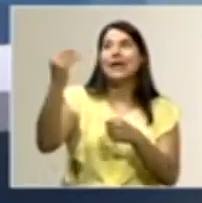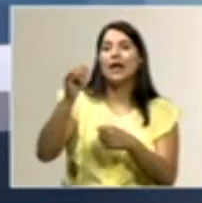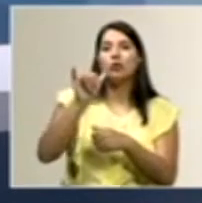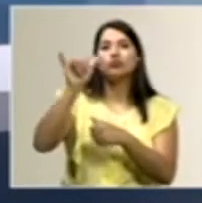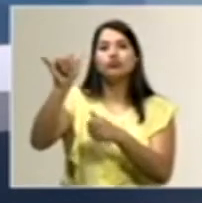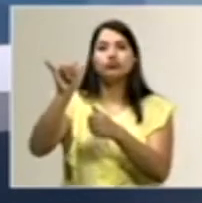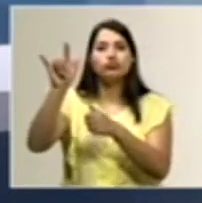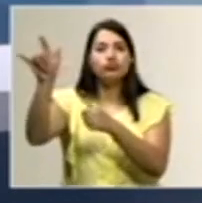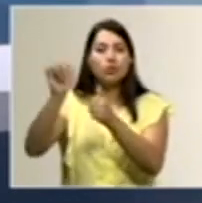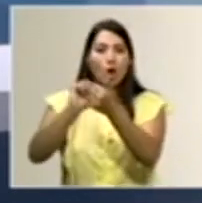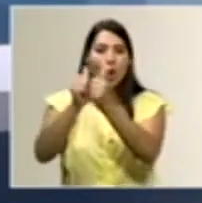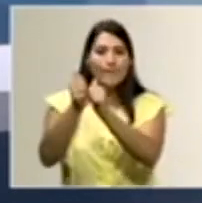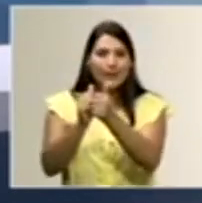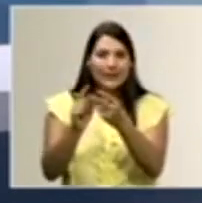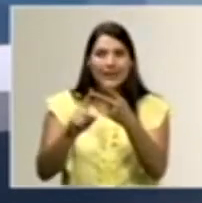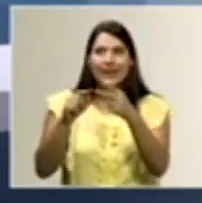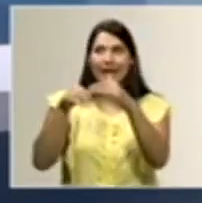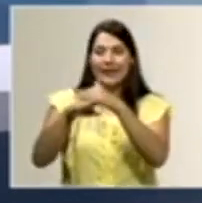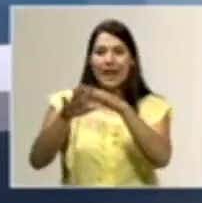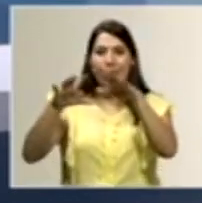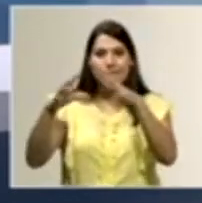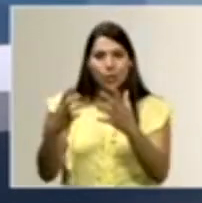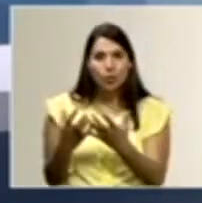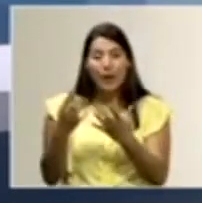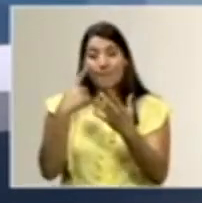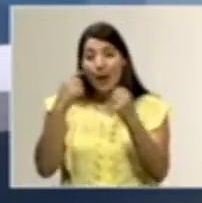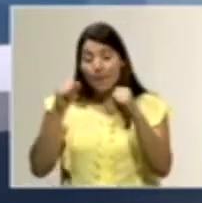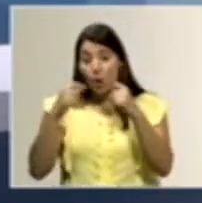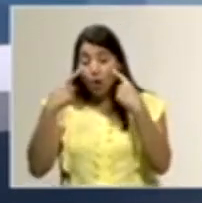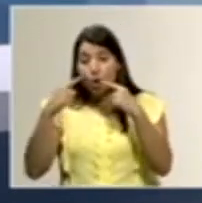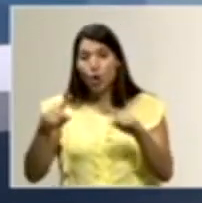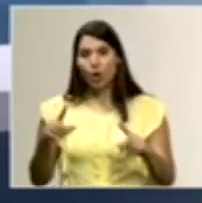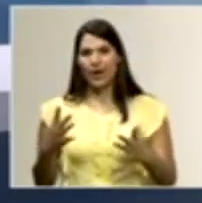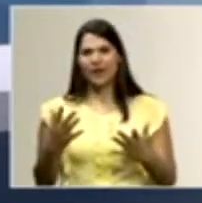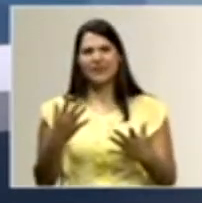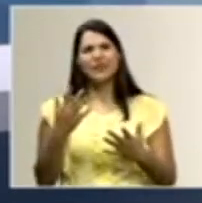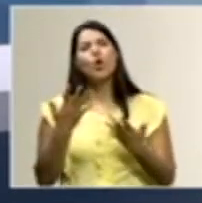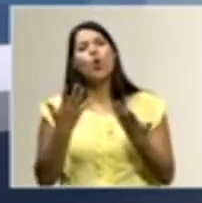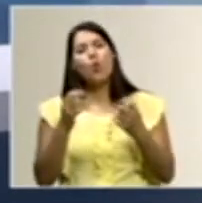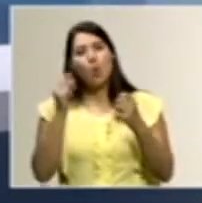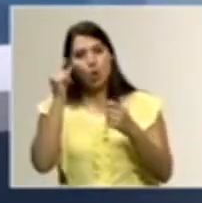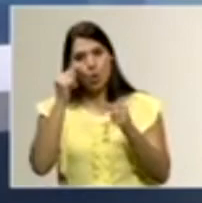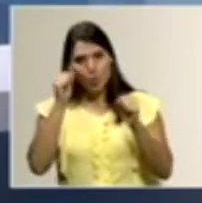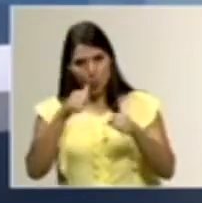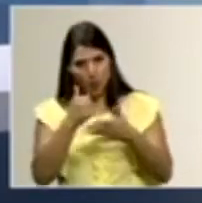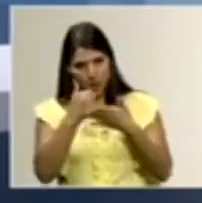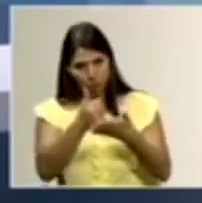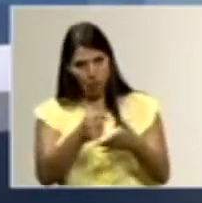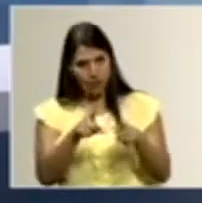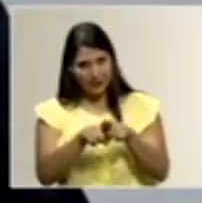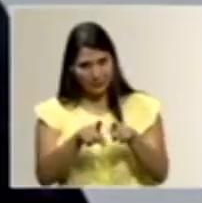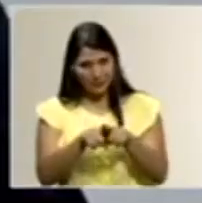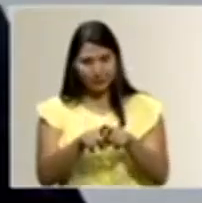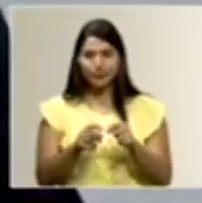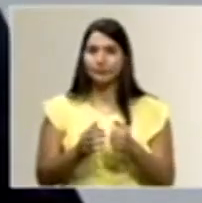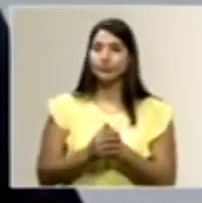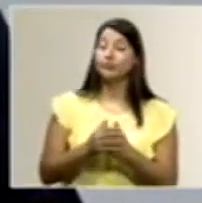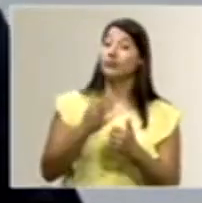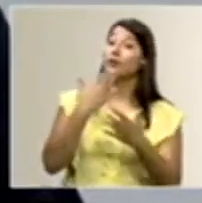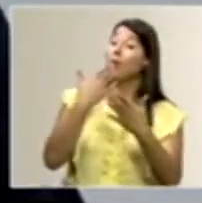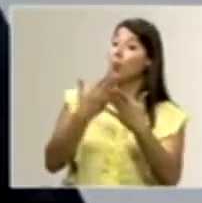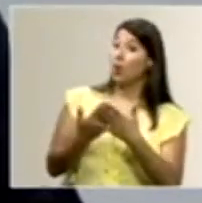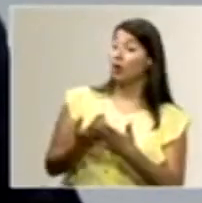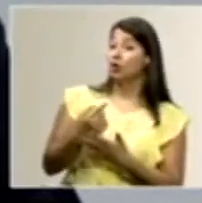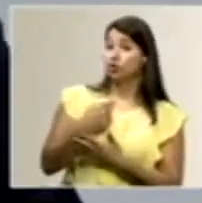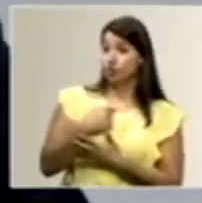clasificarse a mundiales, para buscar ese espacio de olimpiadas. ¿Cómo también se quiere apoyar gubernamentalmente este deporte? Bueno, yo